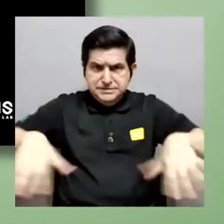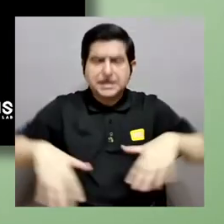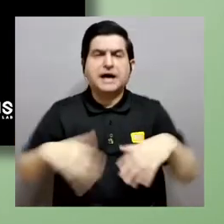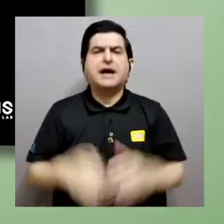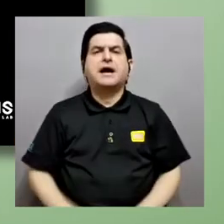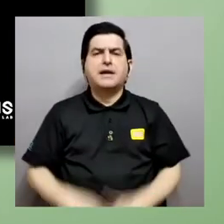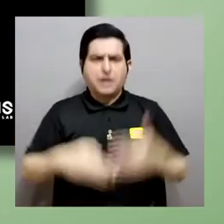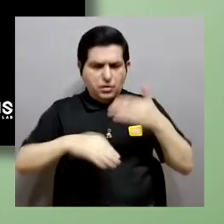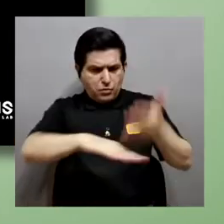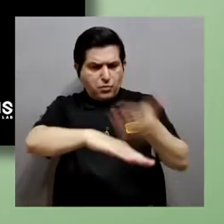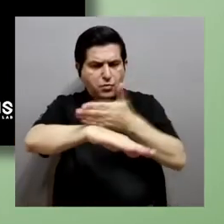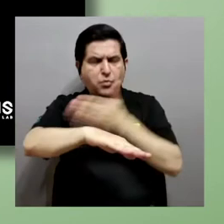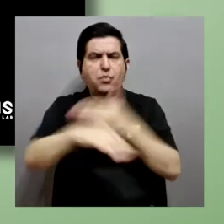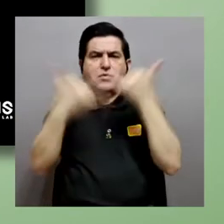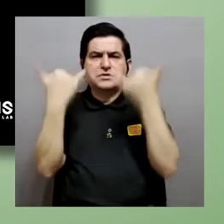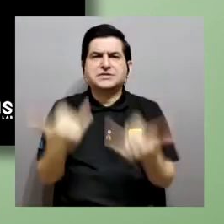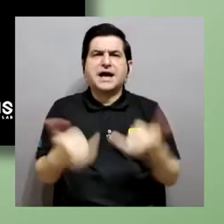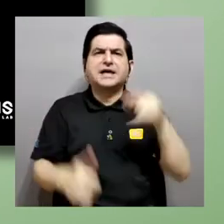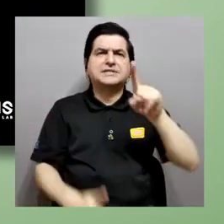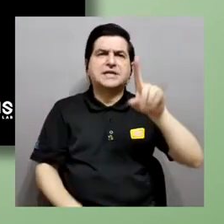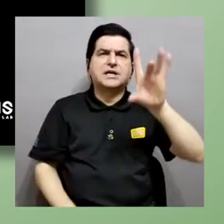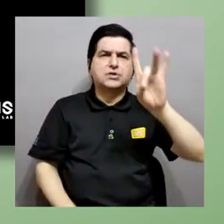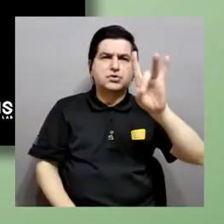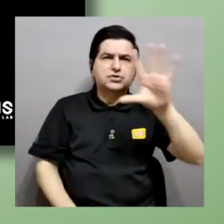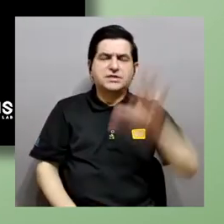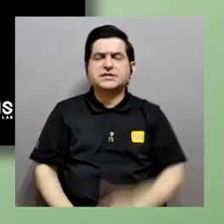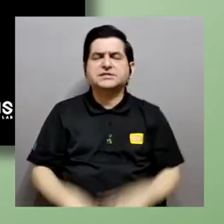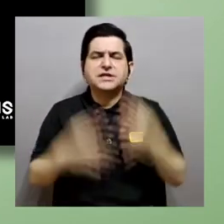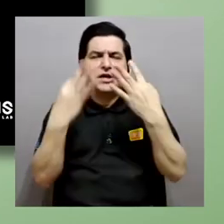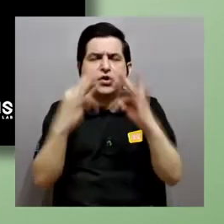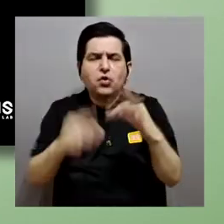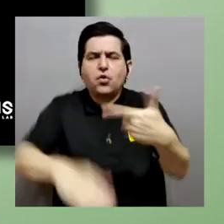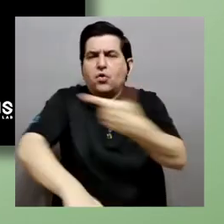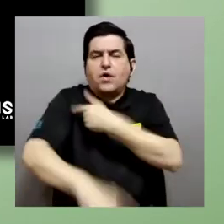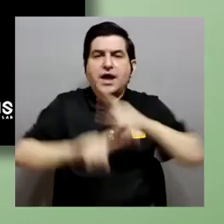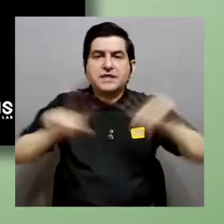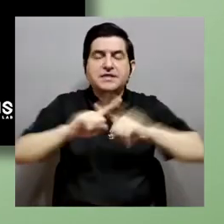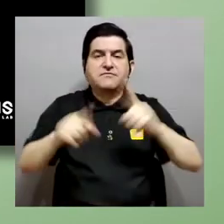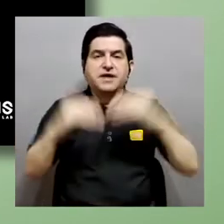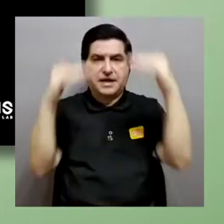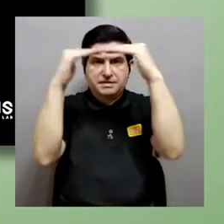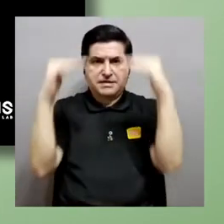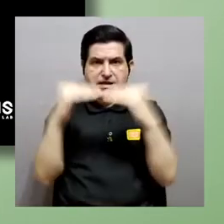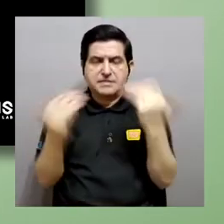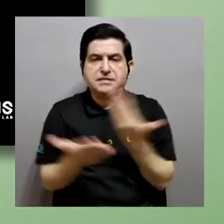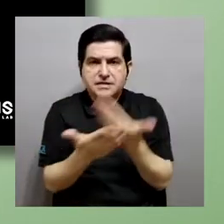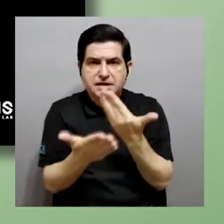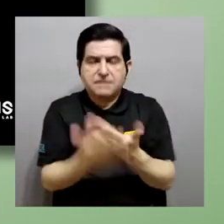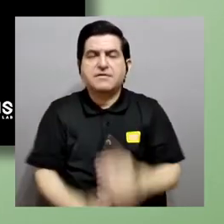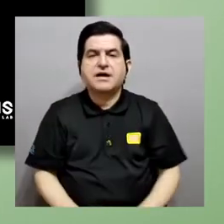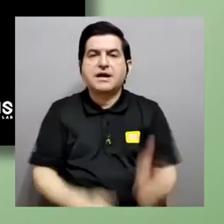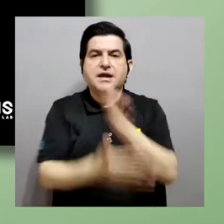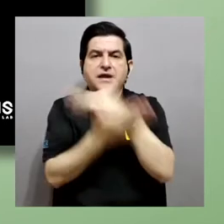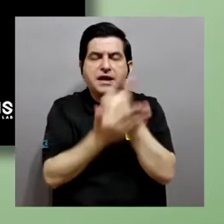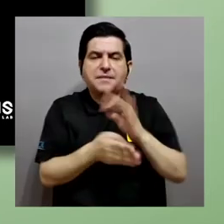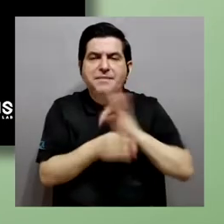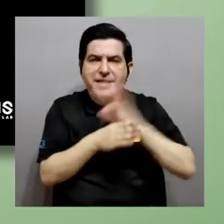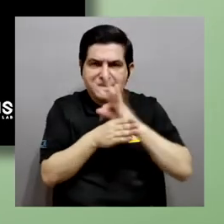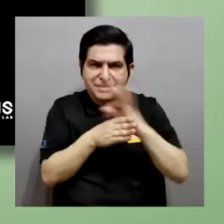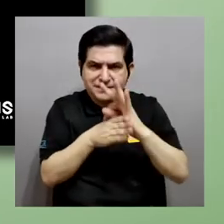185 esfuerzos de vacunas en diferentes niveles de pruebas. Y por acá, en la parte de tratamientos terapéuticos, por